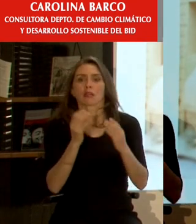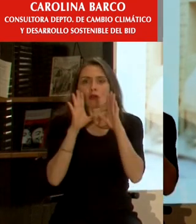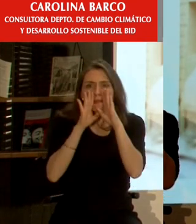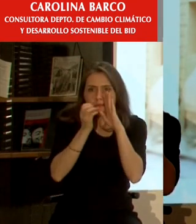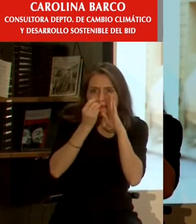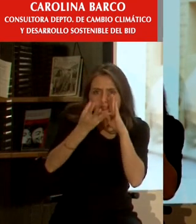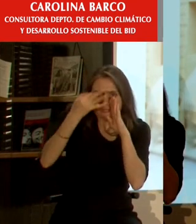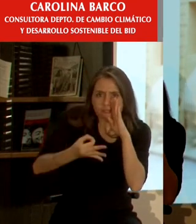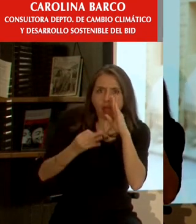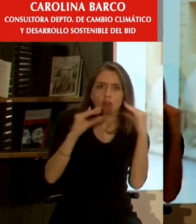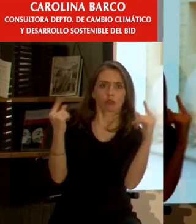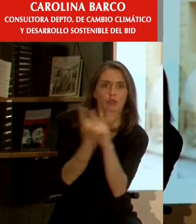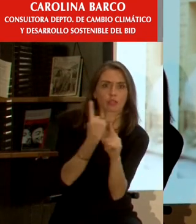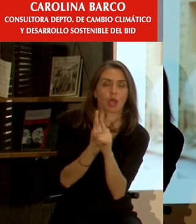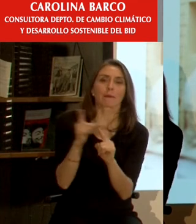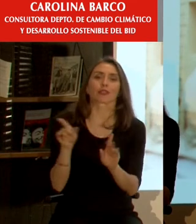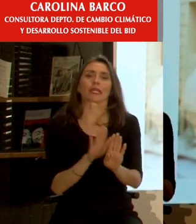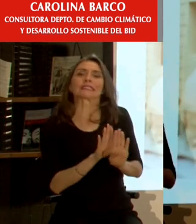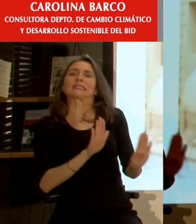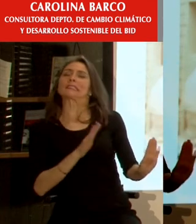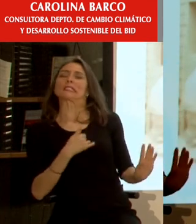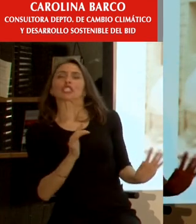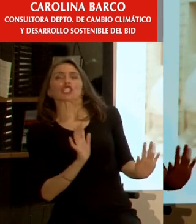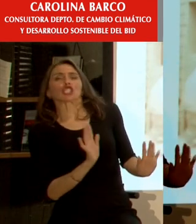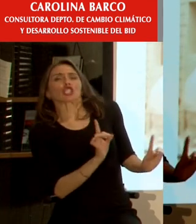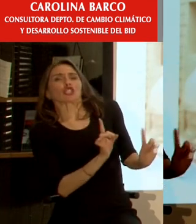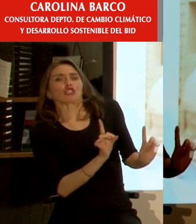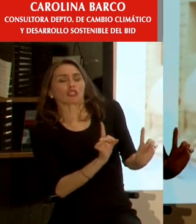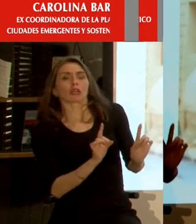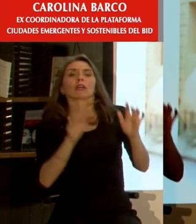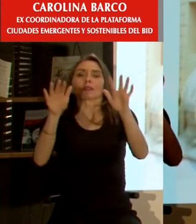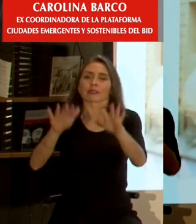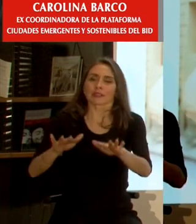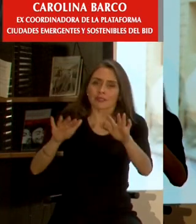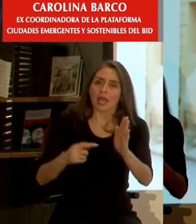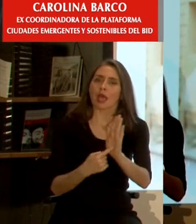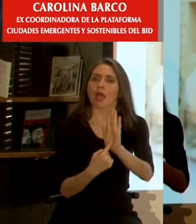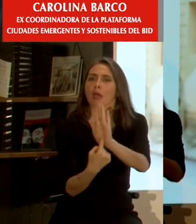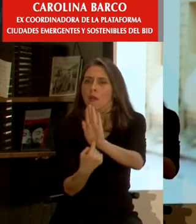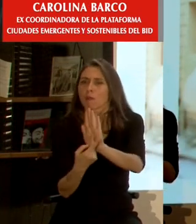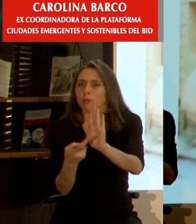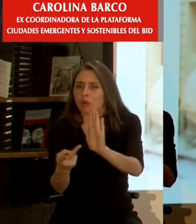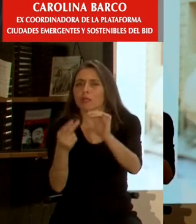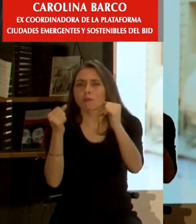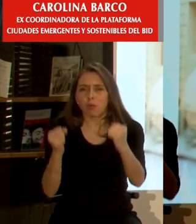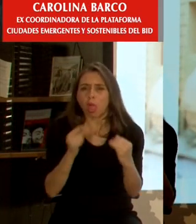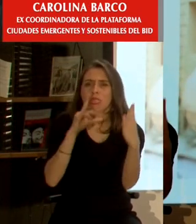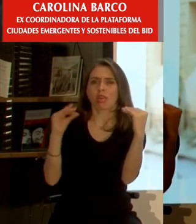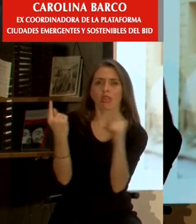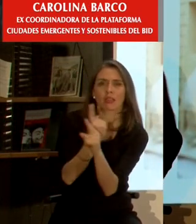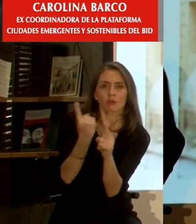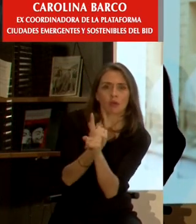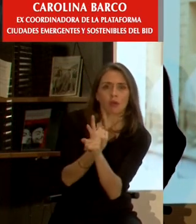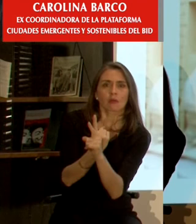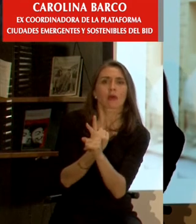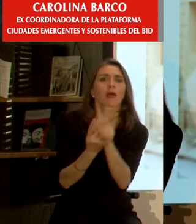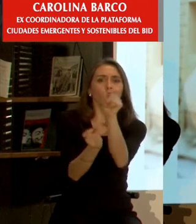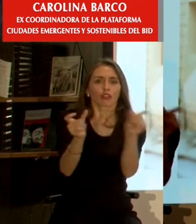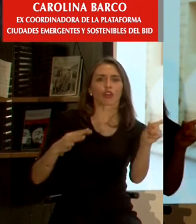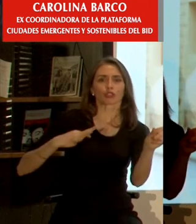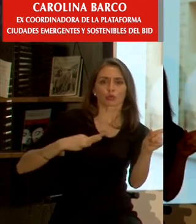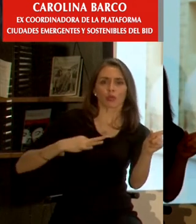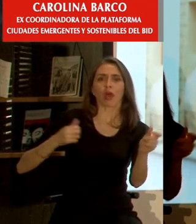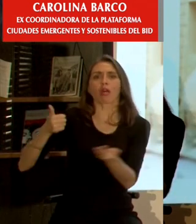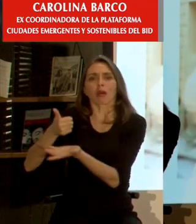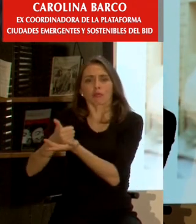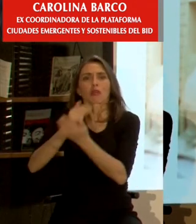porque existe muchísima prevención y hay que bajarla y mostrar cómo se puede tener un diálogo respetuoso y